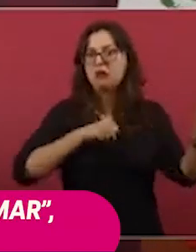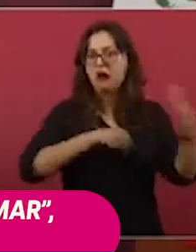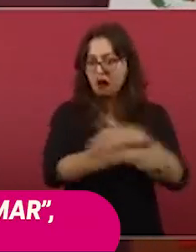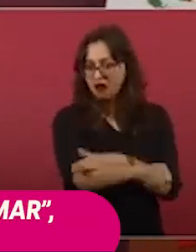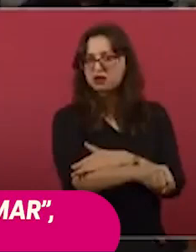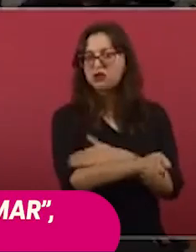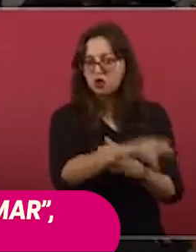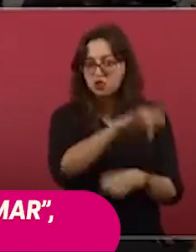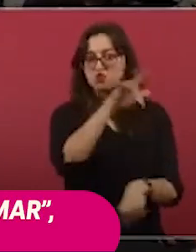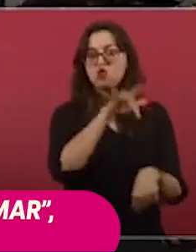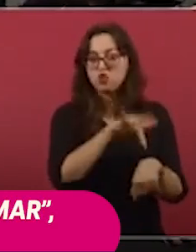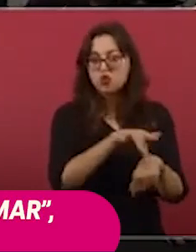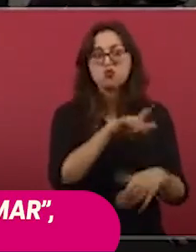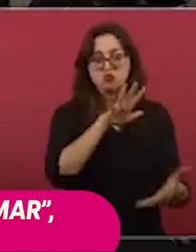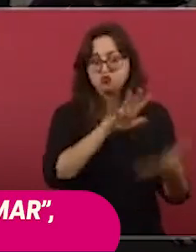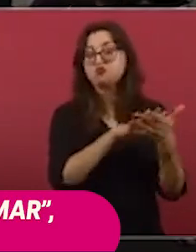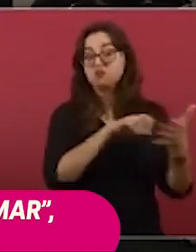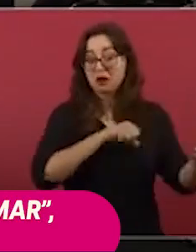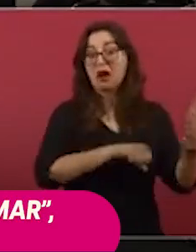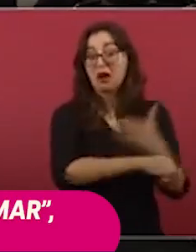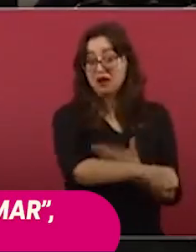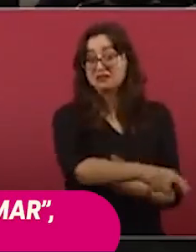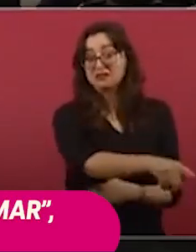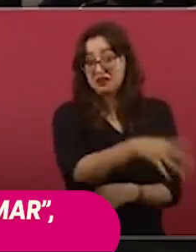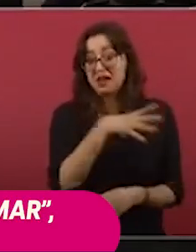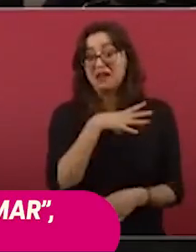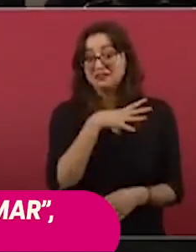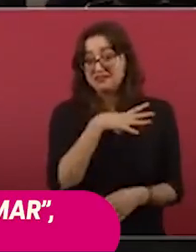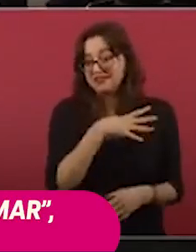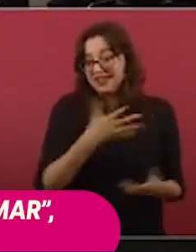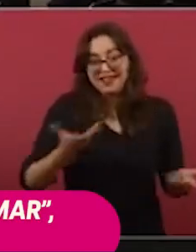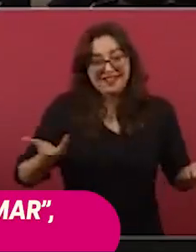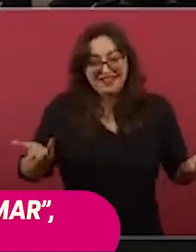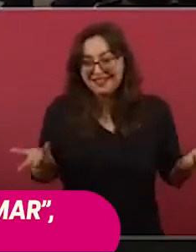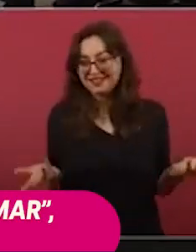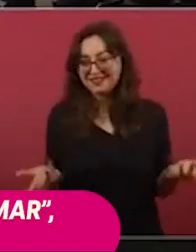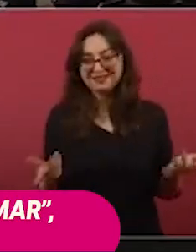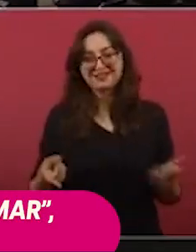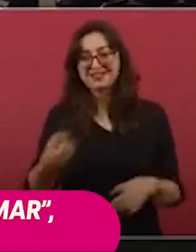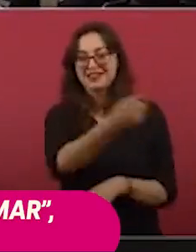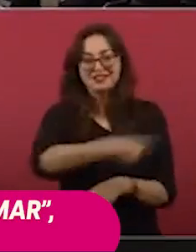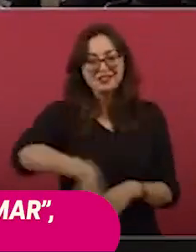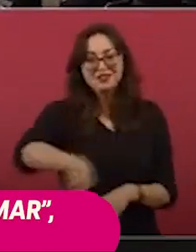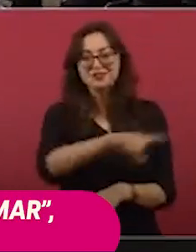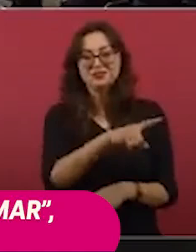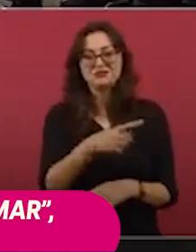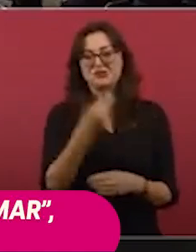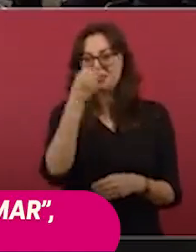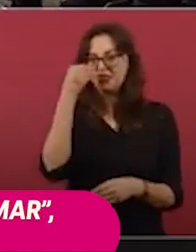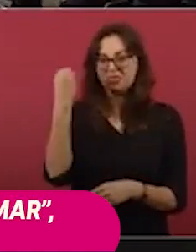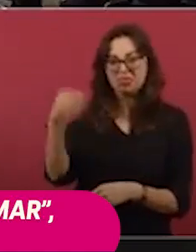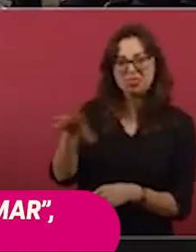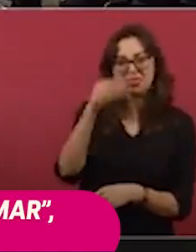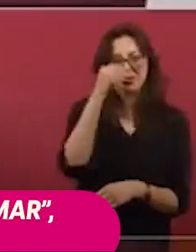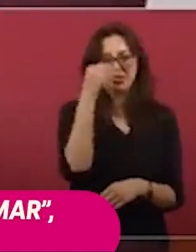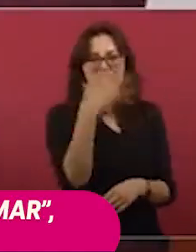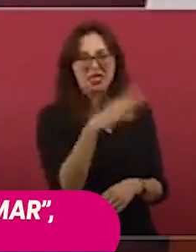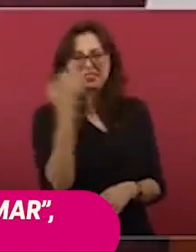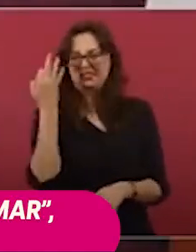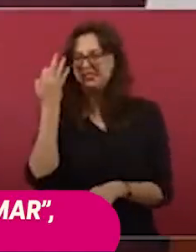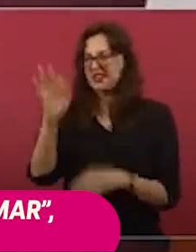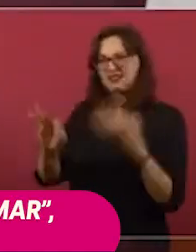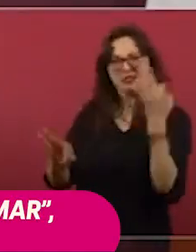estuvo, todavía está detenido, porque es lo mismo, son unos ingratos, traidores,